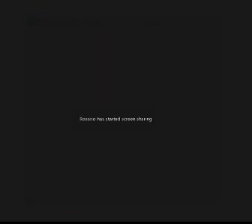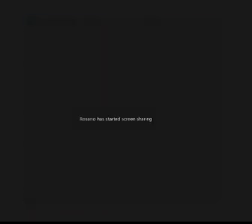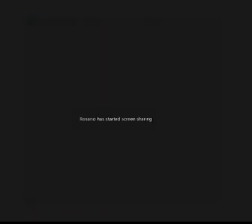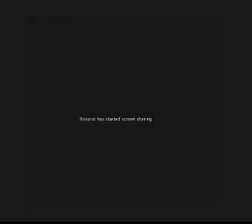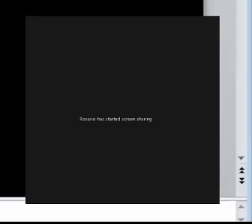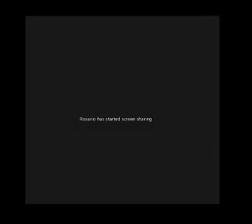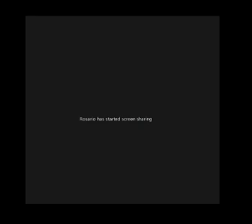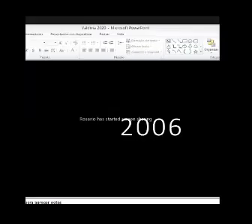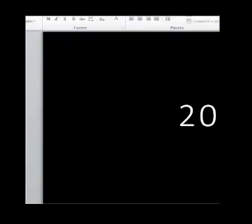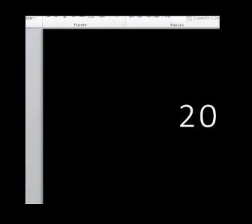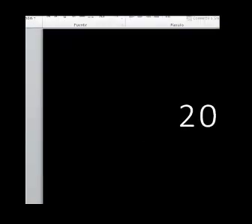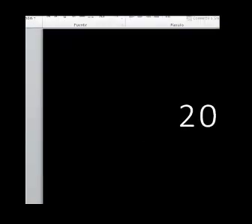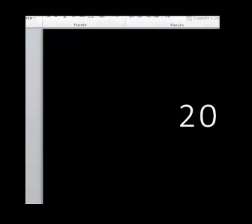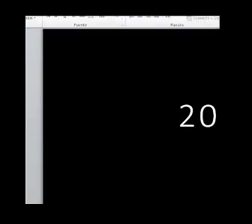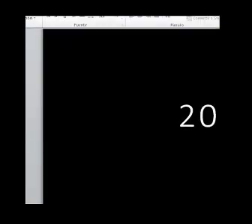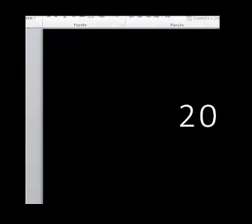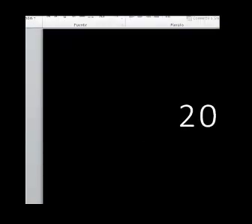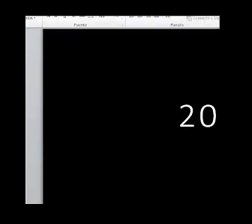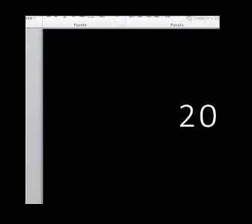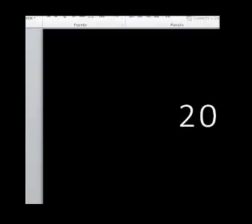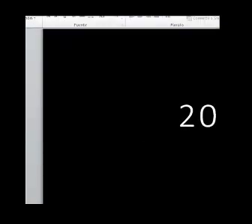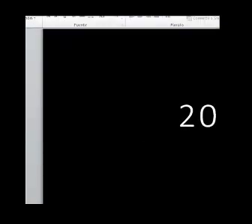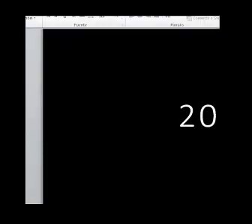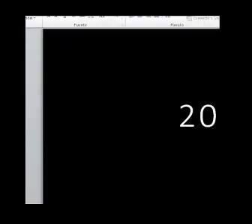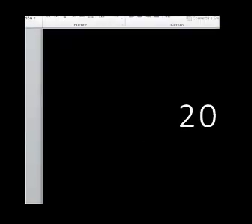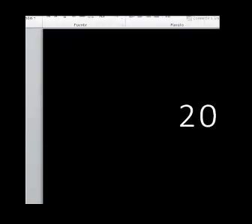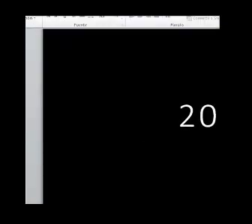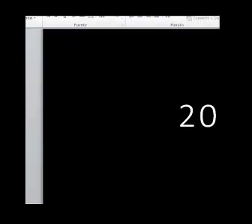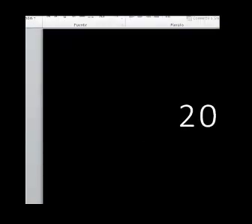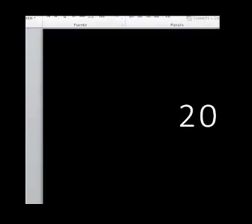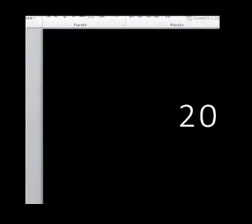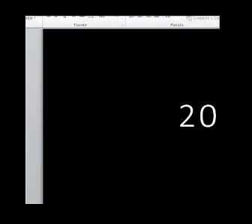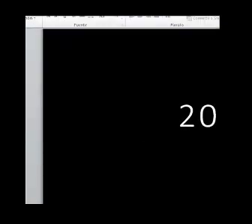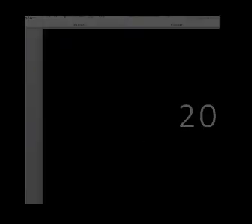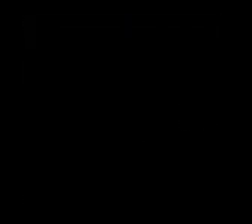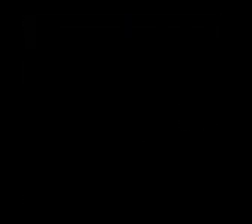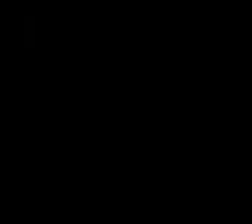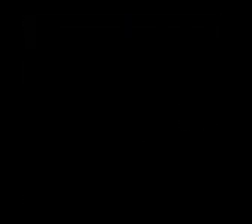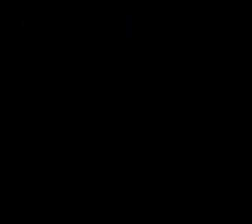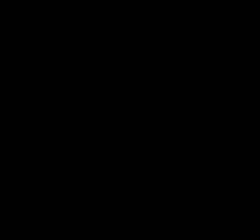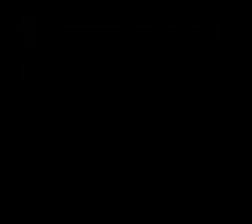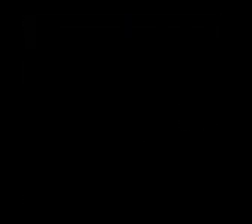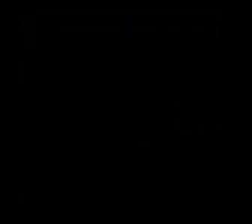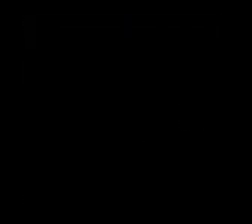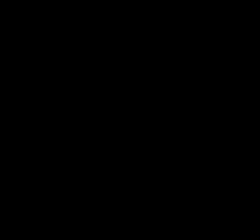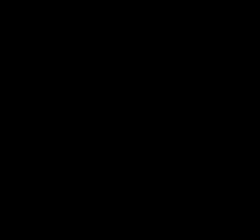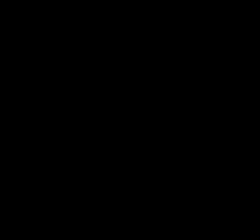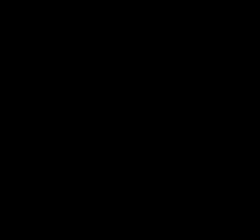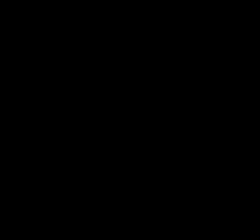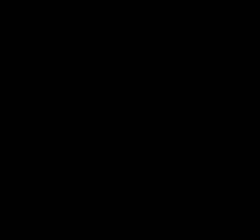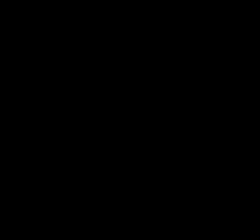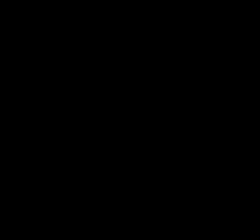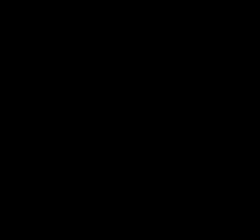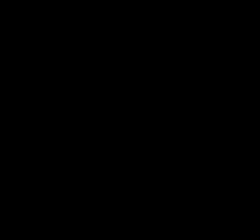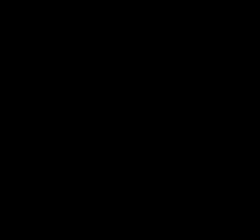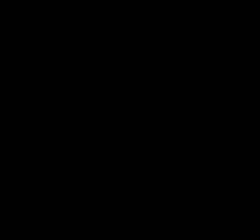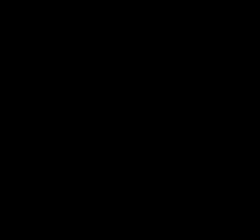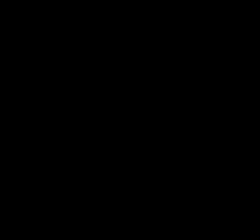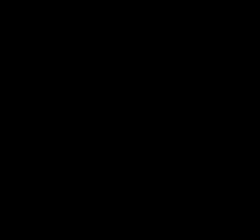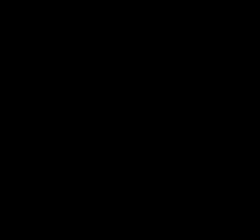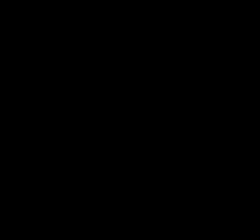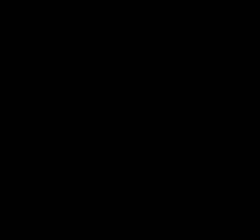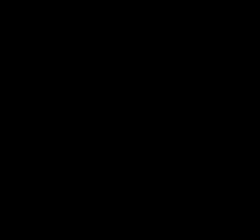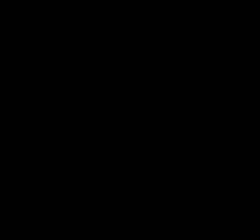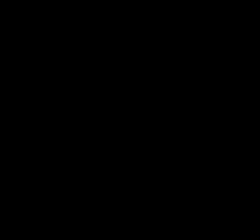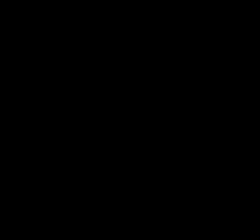profesora En filosofía Patudamente Ordené esto Cronológicamente Porque me invitó Gente de historia Uno podrá decir Así